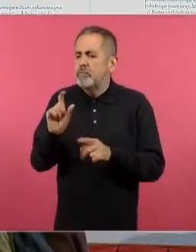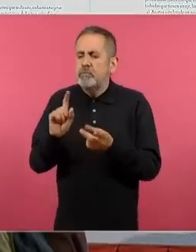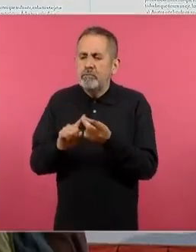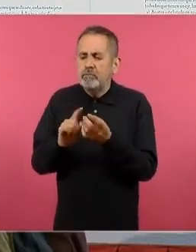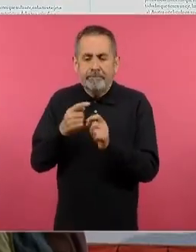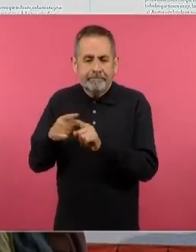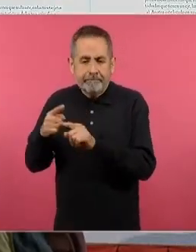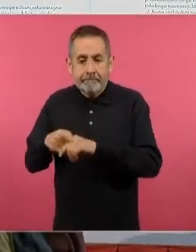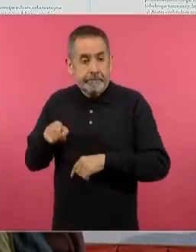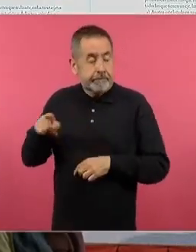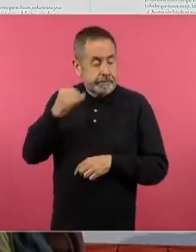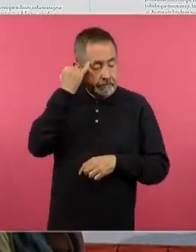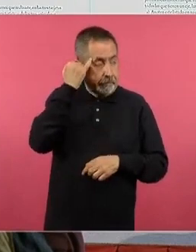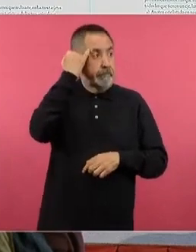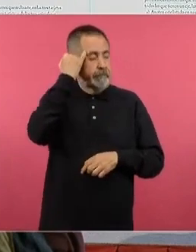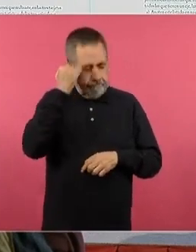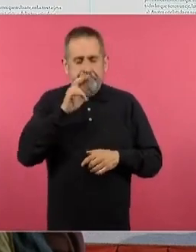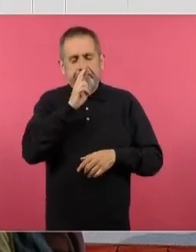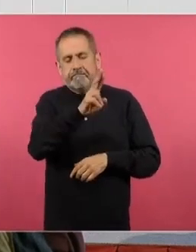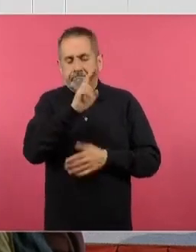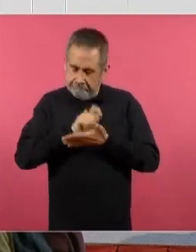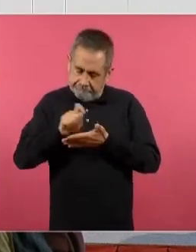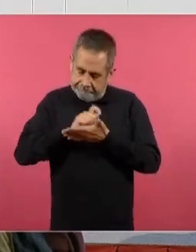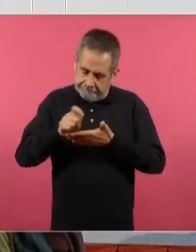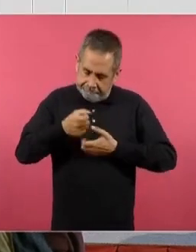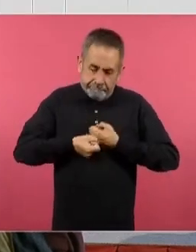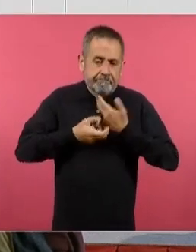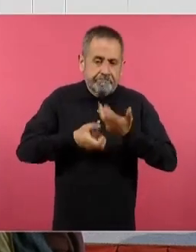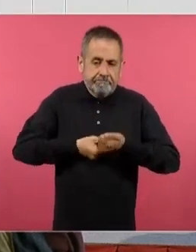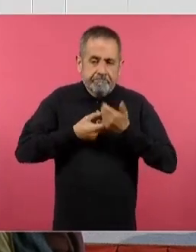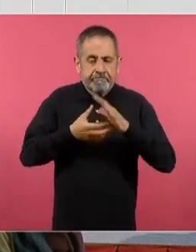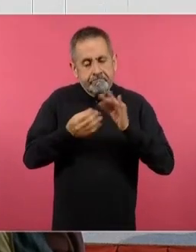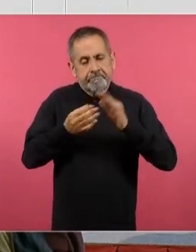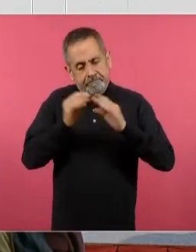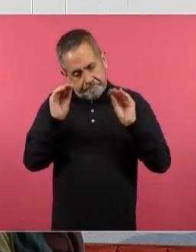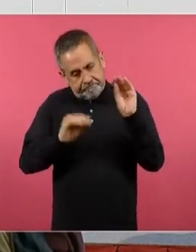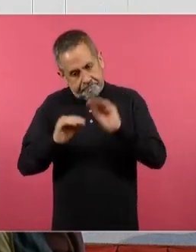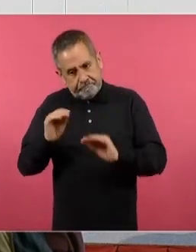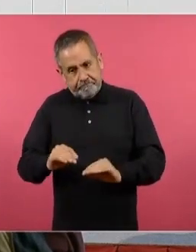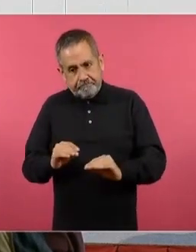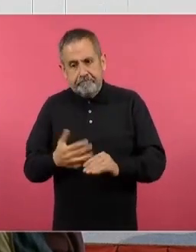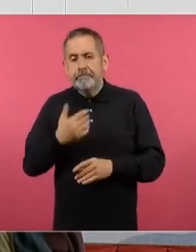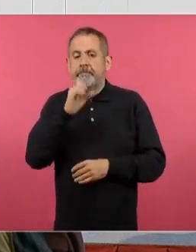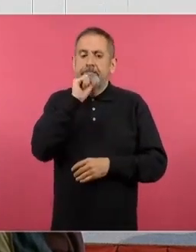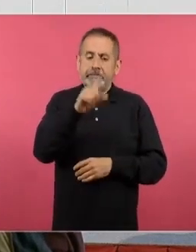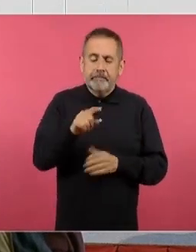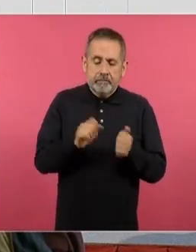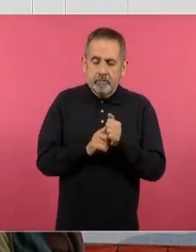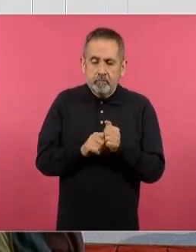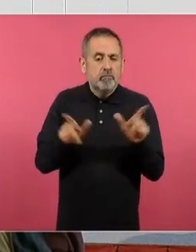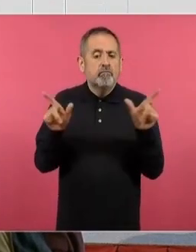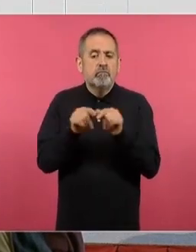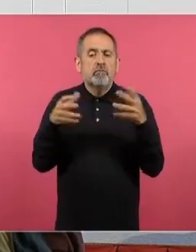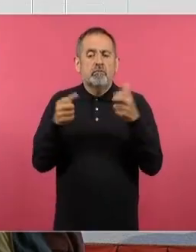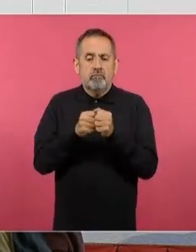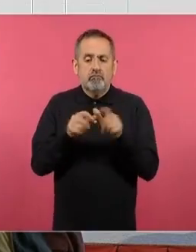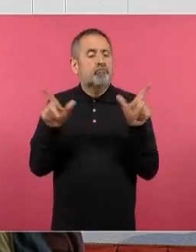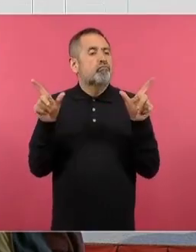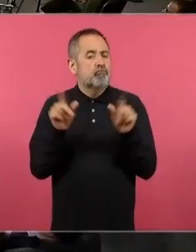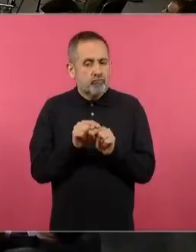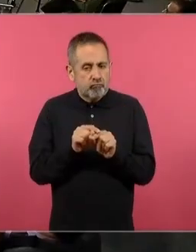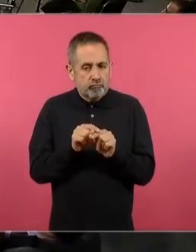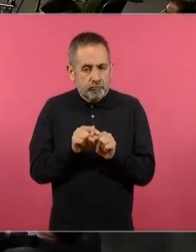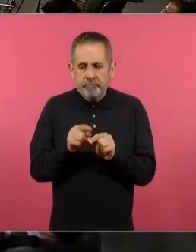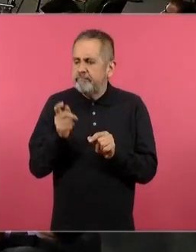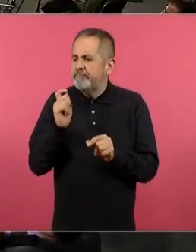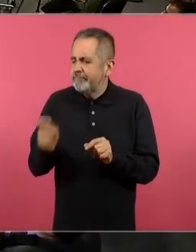estudiantes van a desarrollar estas preguntas. Y el demás van a establecer conclusiones. Muchas situaciones de